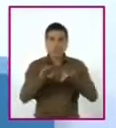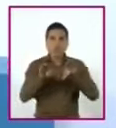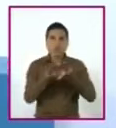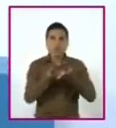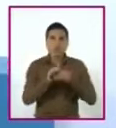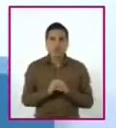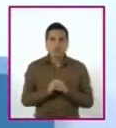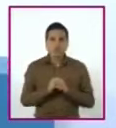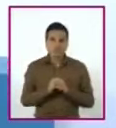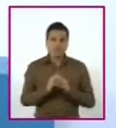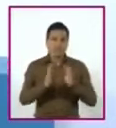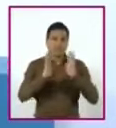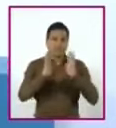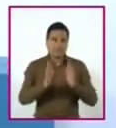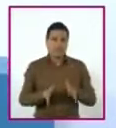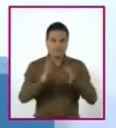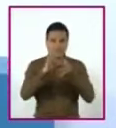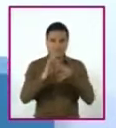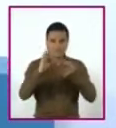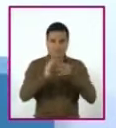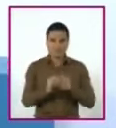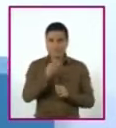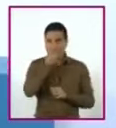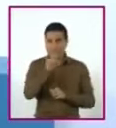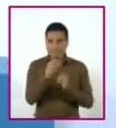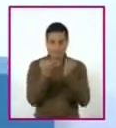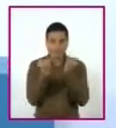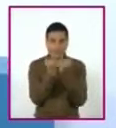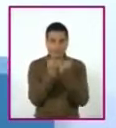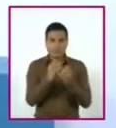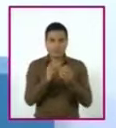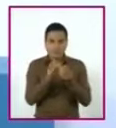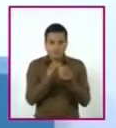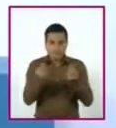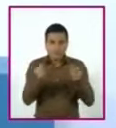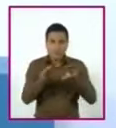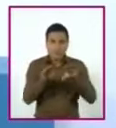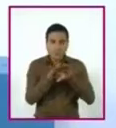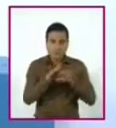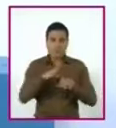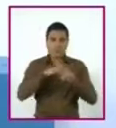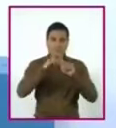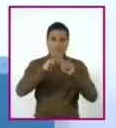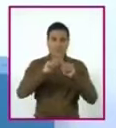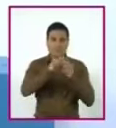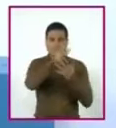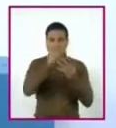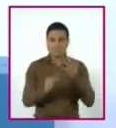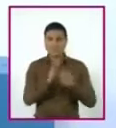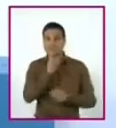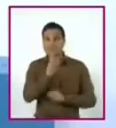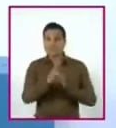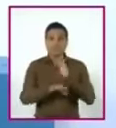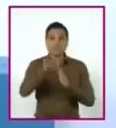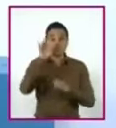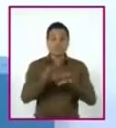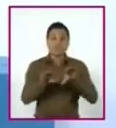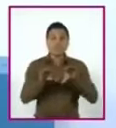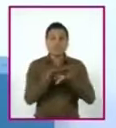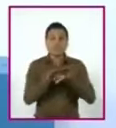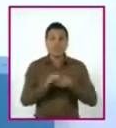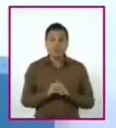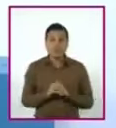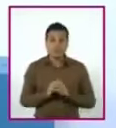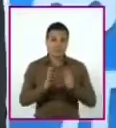simple, y las diferentes formas en que ésta se resuelve. Hasta las respuestas a las preguntas que surgen